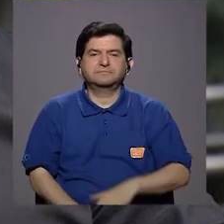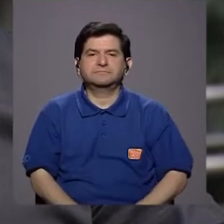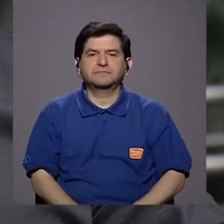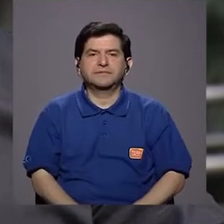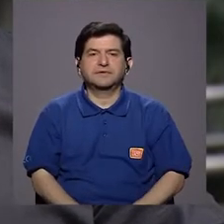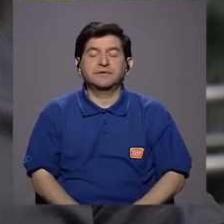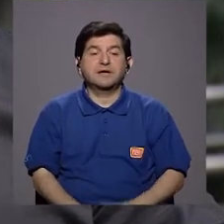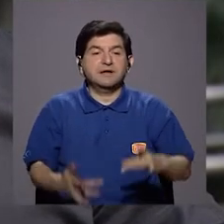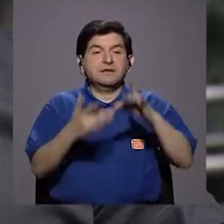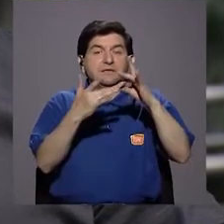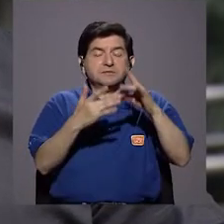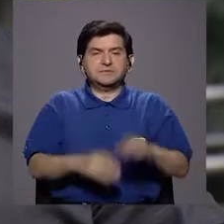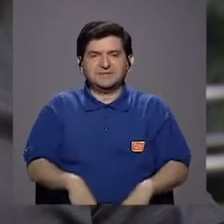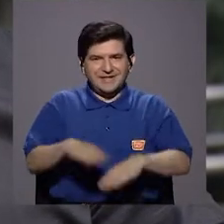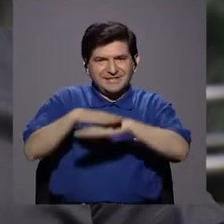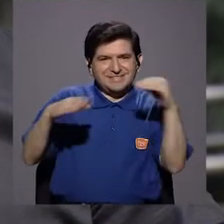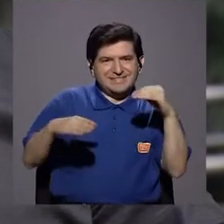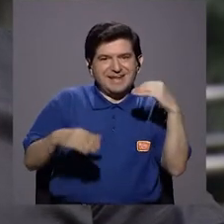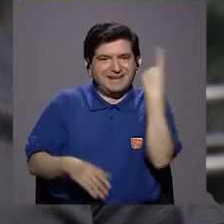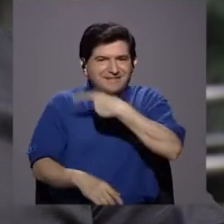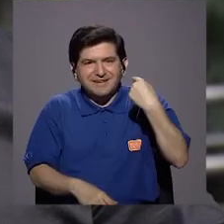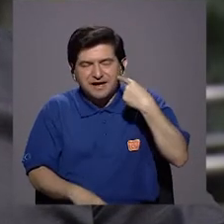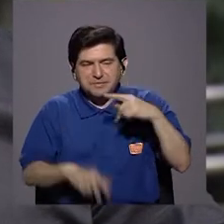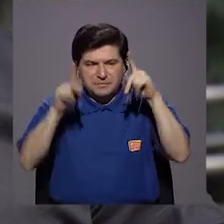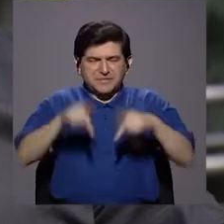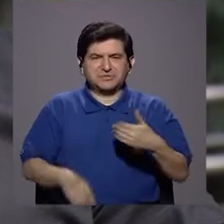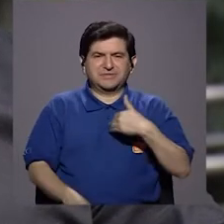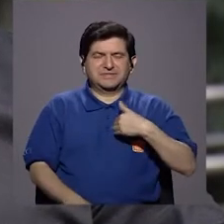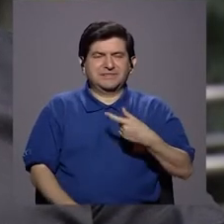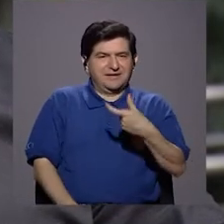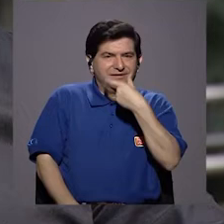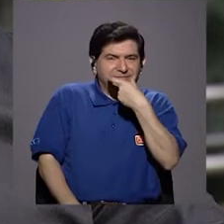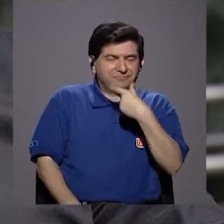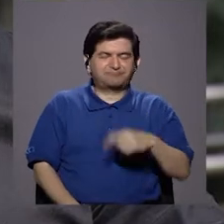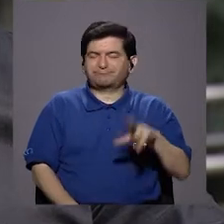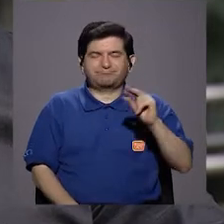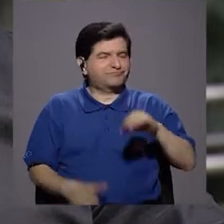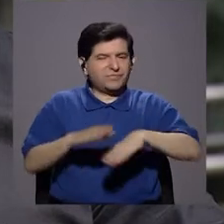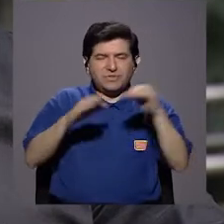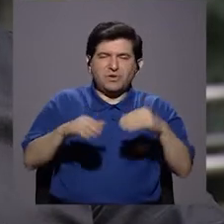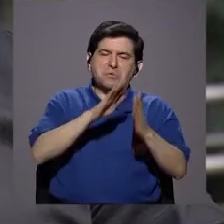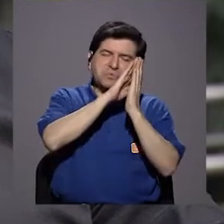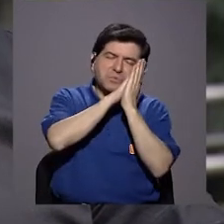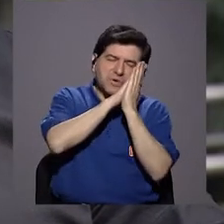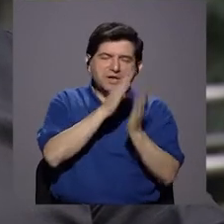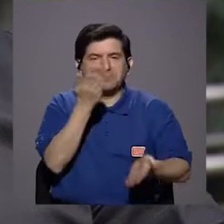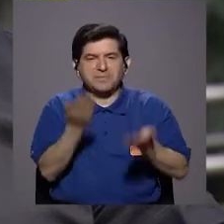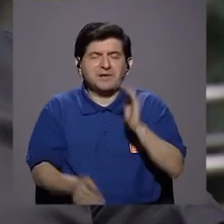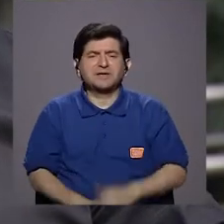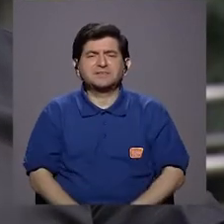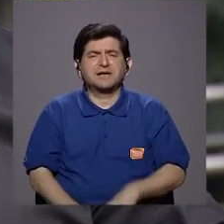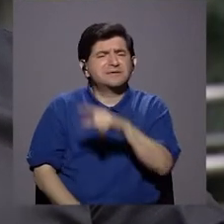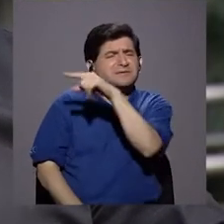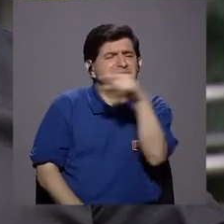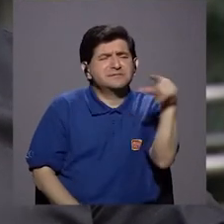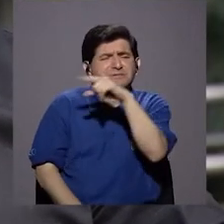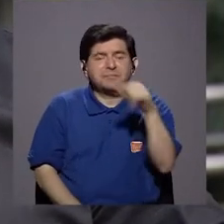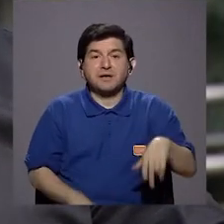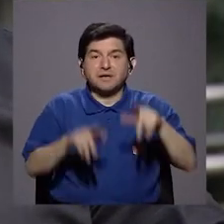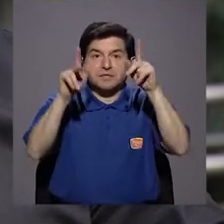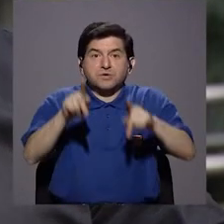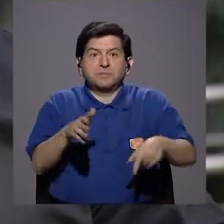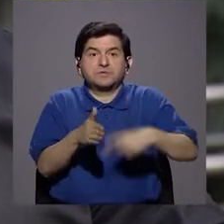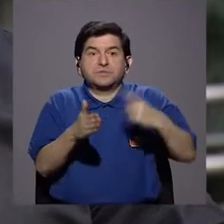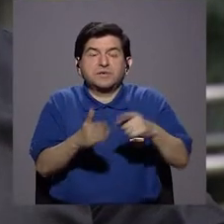prótesis y sobre todo retirarlas de la boca. Los pacientes con prótesis a veces no se las quitan y duermen y pasan semanas.